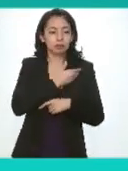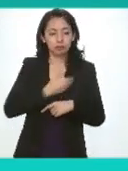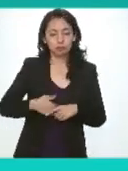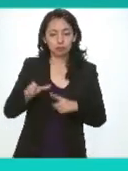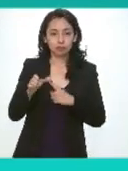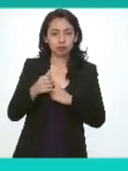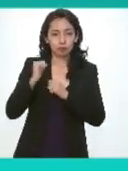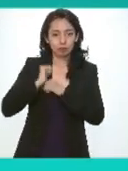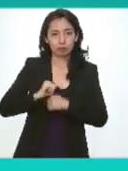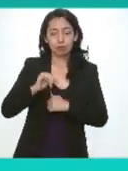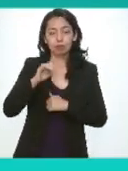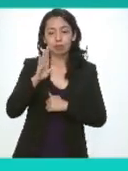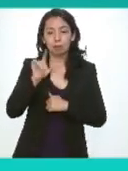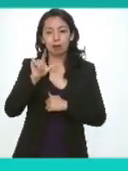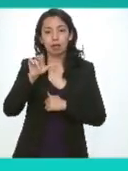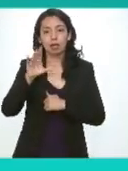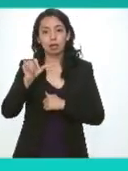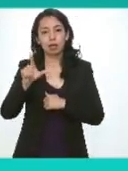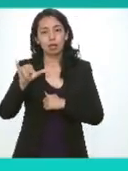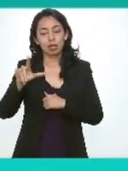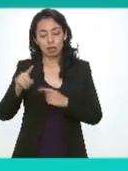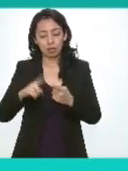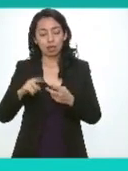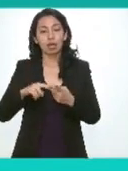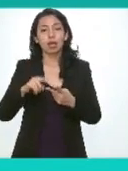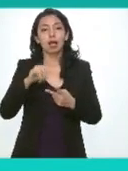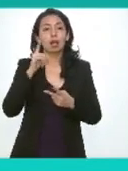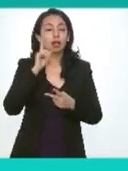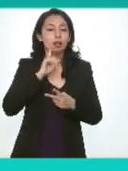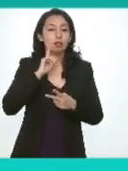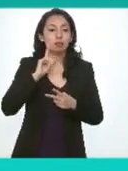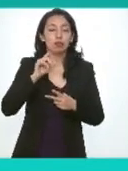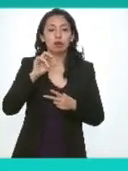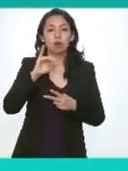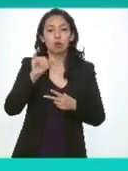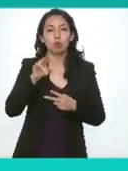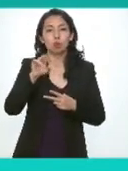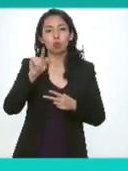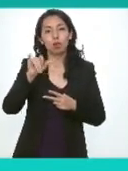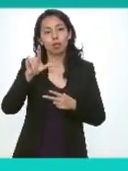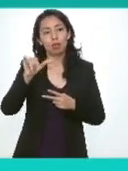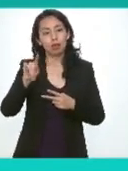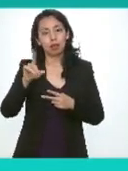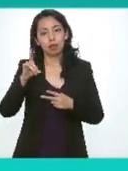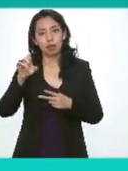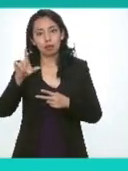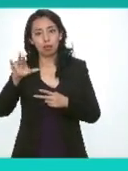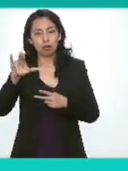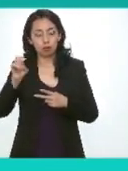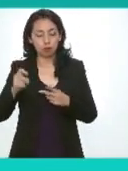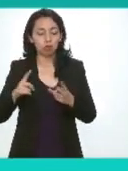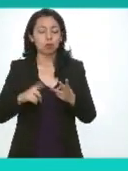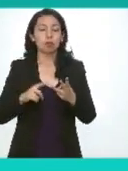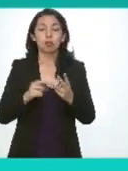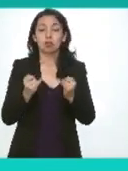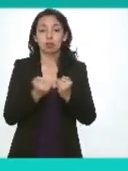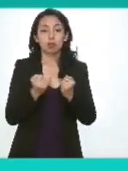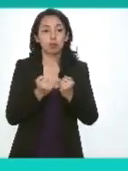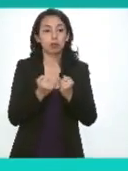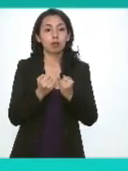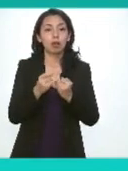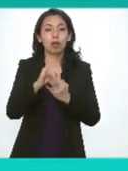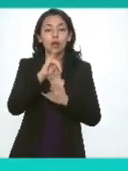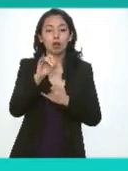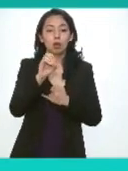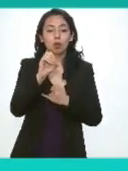la comisionada Julieta representante y coordinadora de vinculación permanente así como a